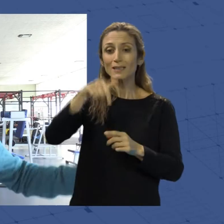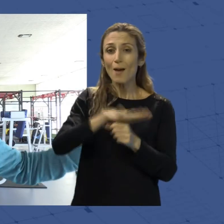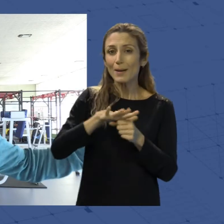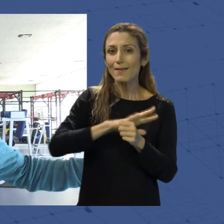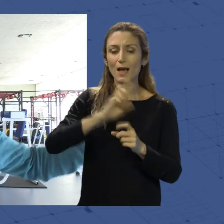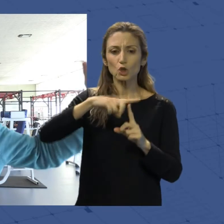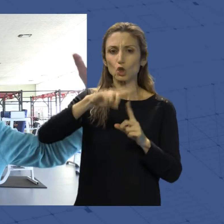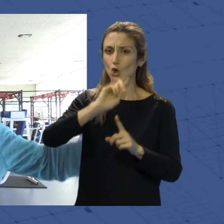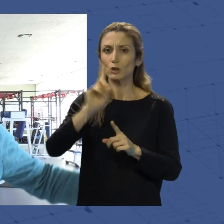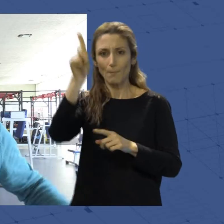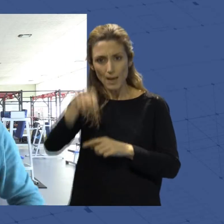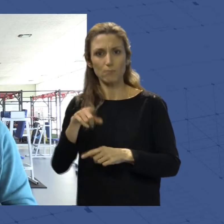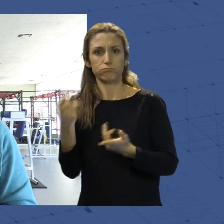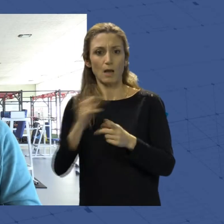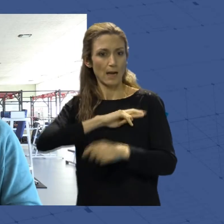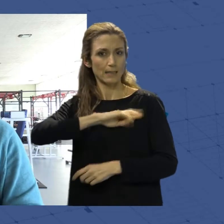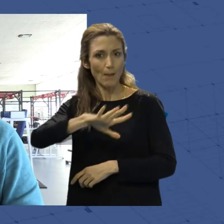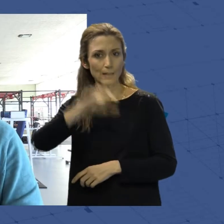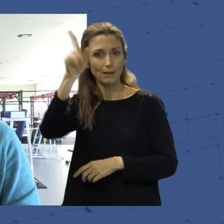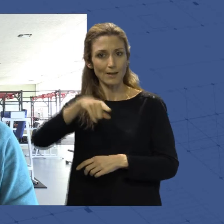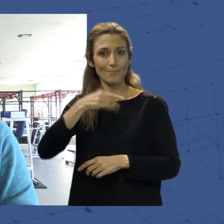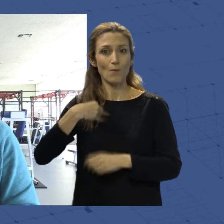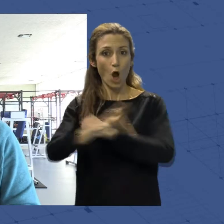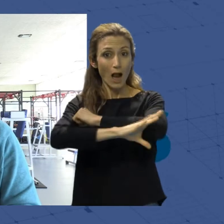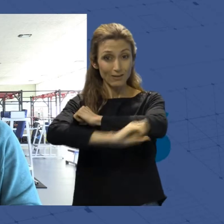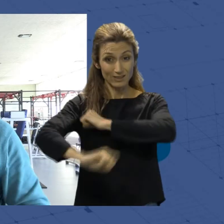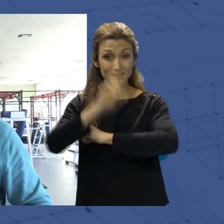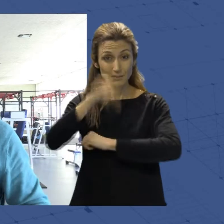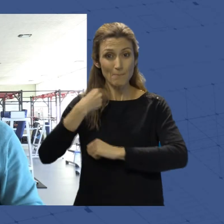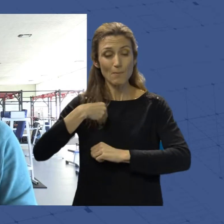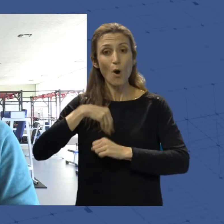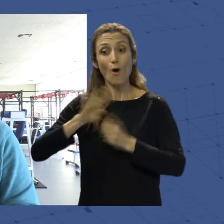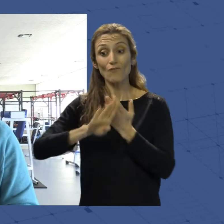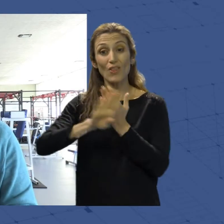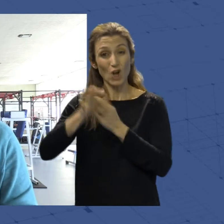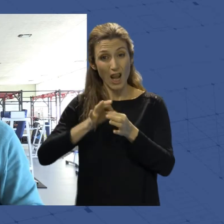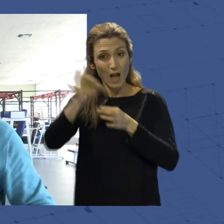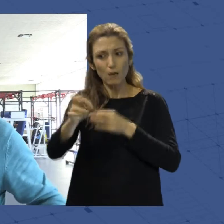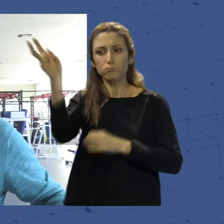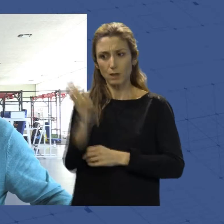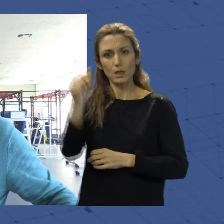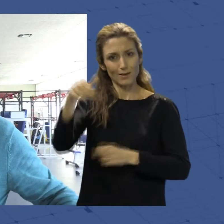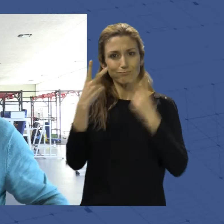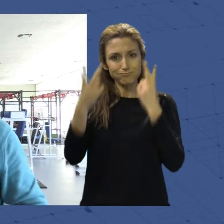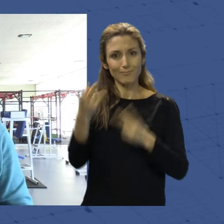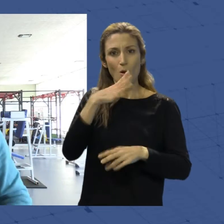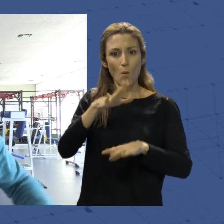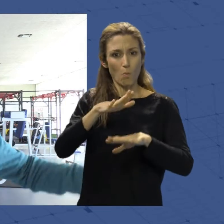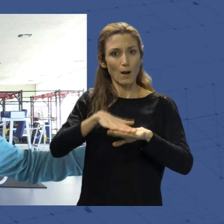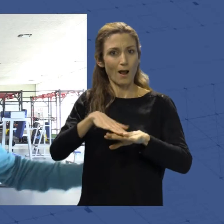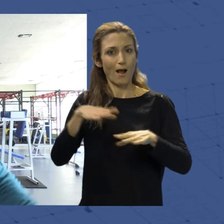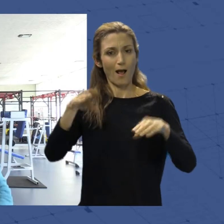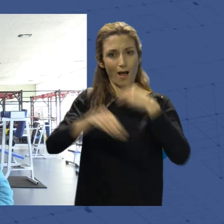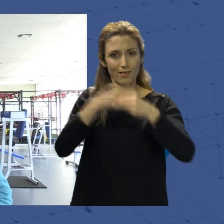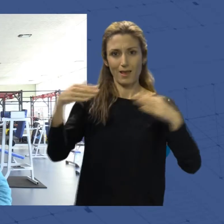Toyo, sino también a Retamar, a la zona de Cabo de Gata e incluso también vecinos del Alquián que se podrán desplazar aquí a este gimnasio, que como